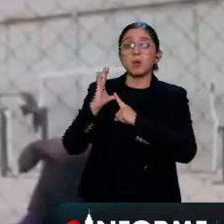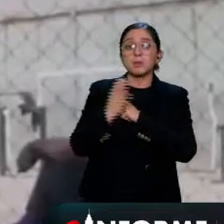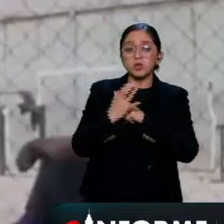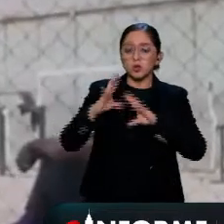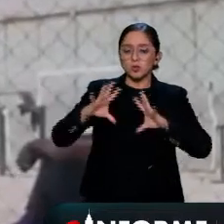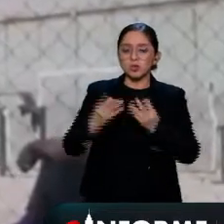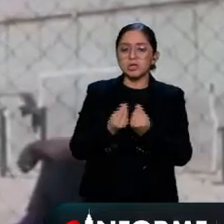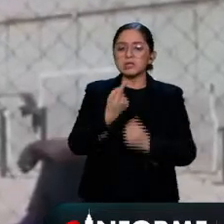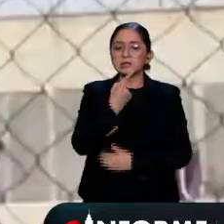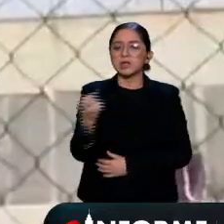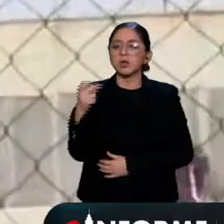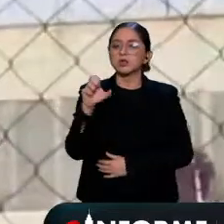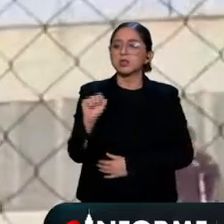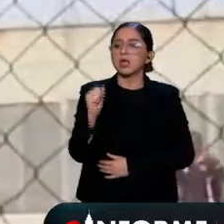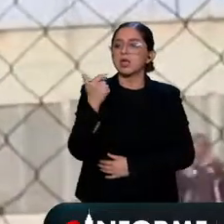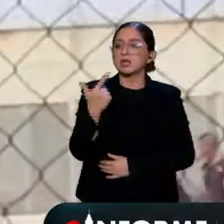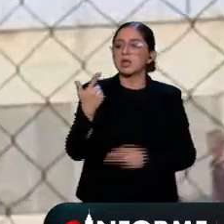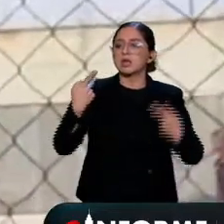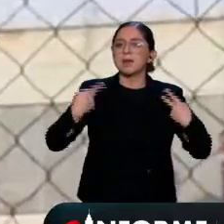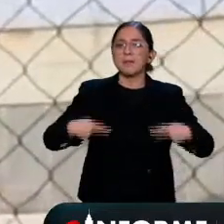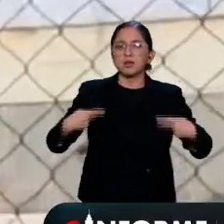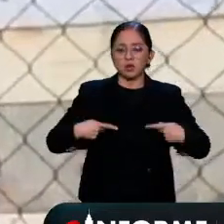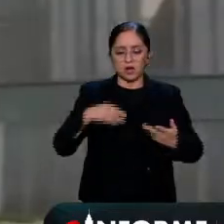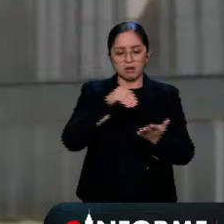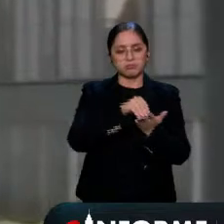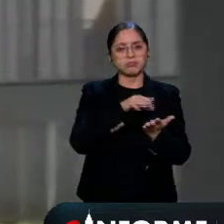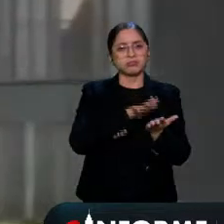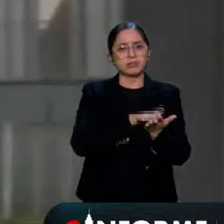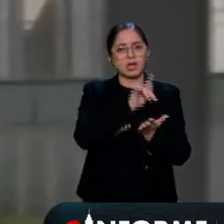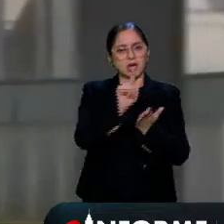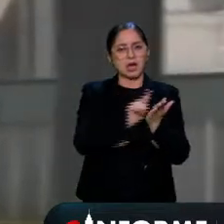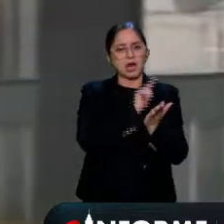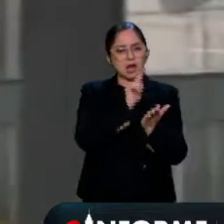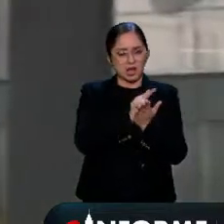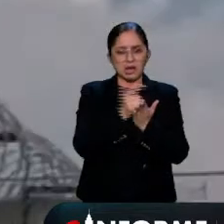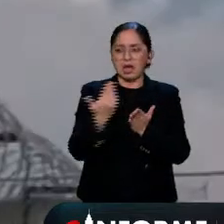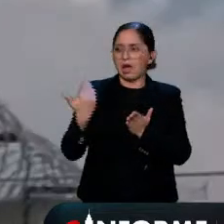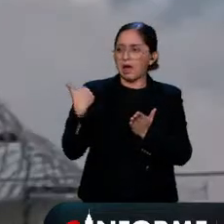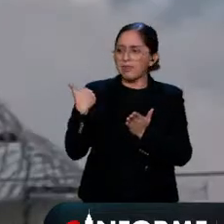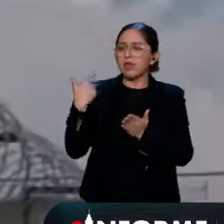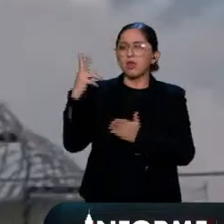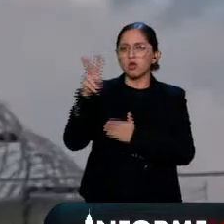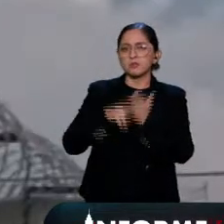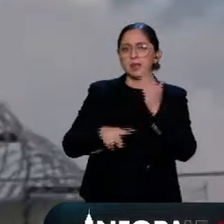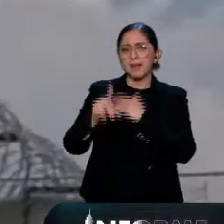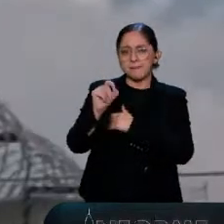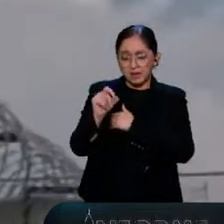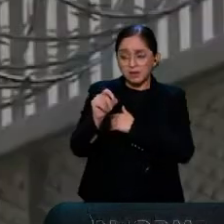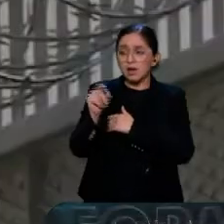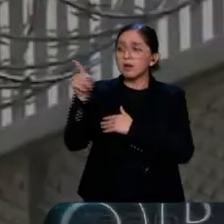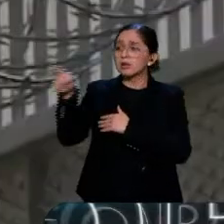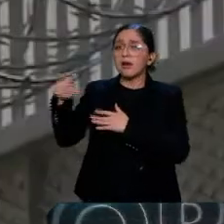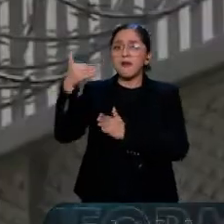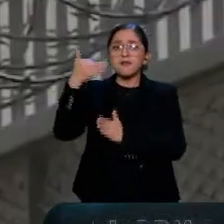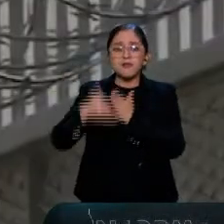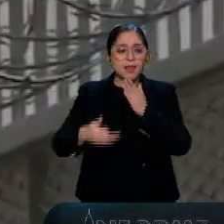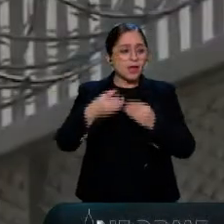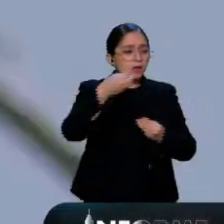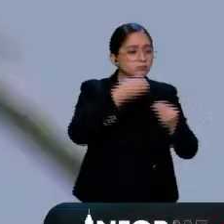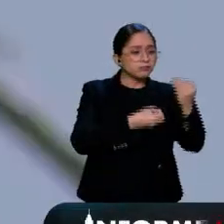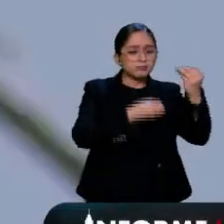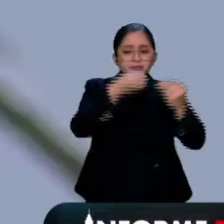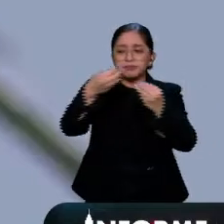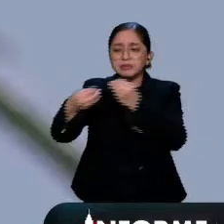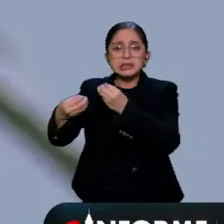167 personas favorecidas por la ley vigente desde 2020. Los juzgados no procesaron todos los casos de manera rápida y a la